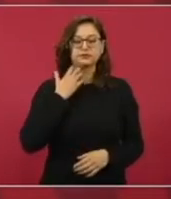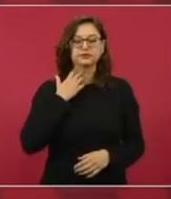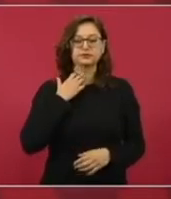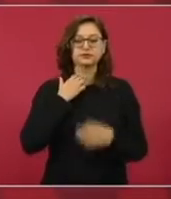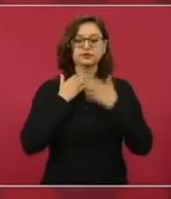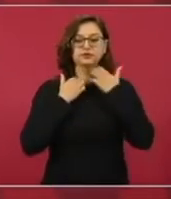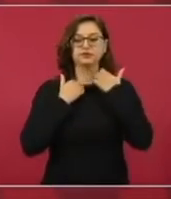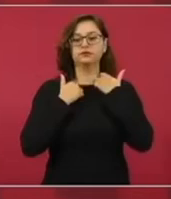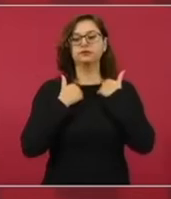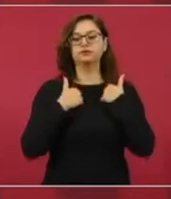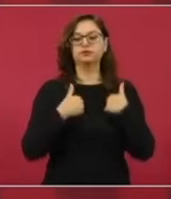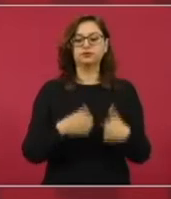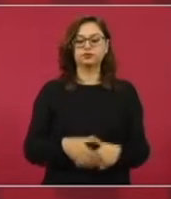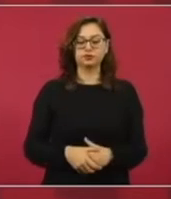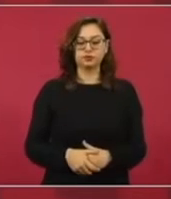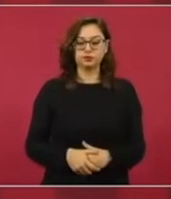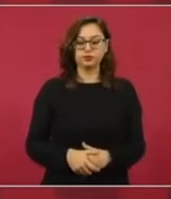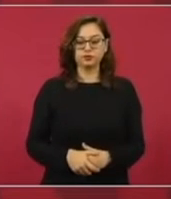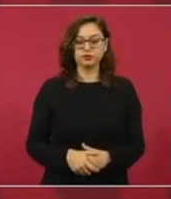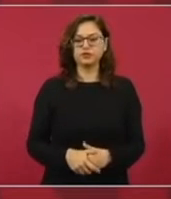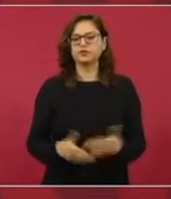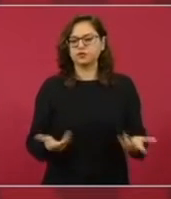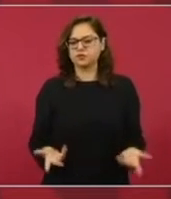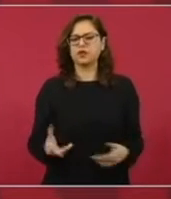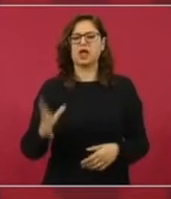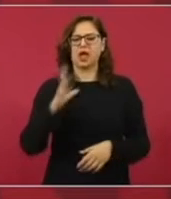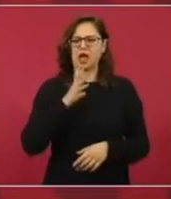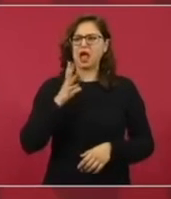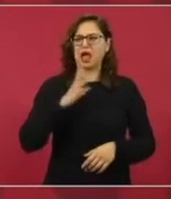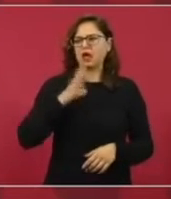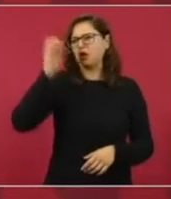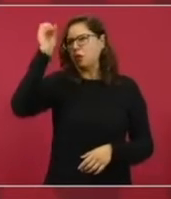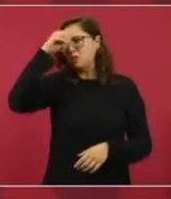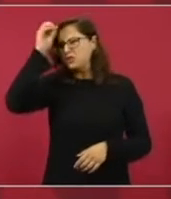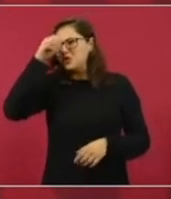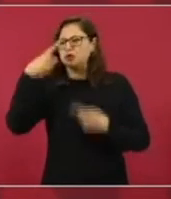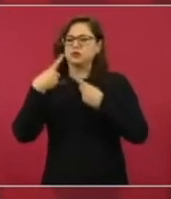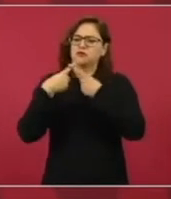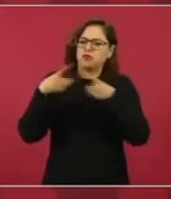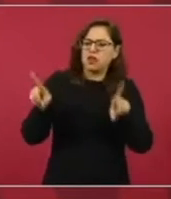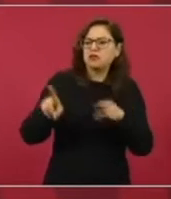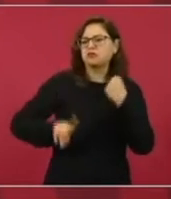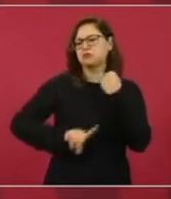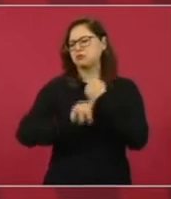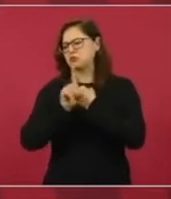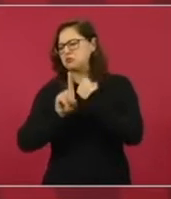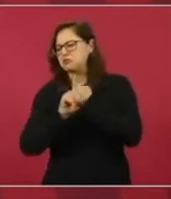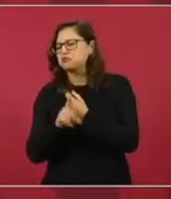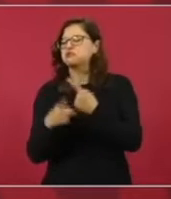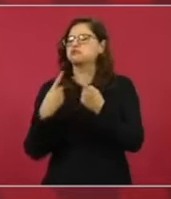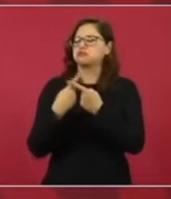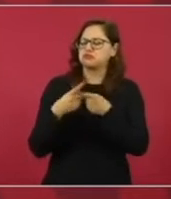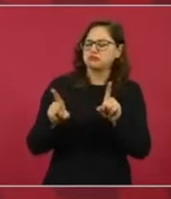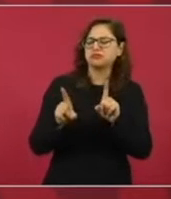Hubo discrepancias, las sigue habiendo, bueno, porque se trata de